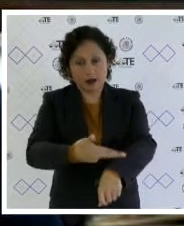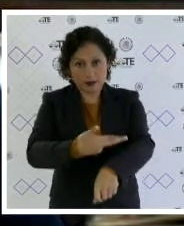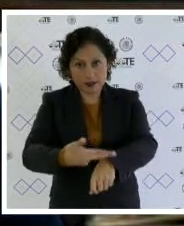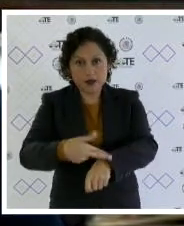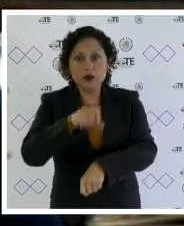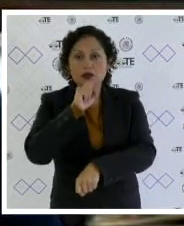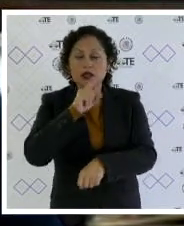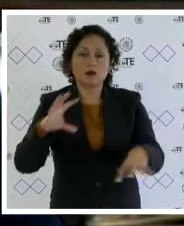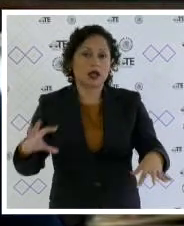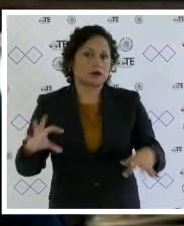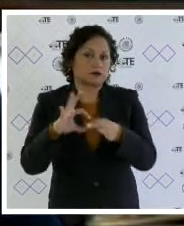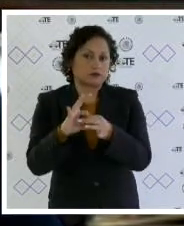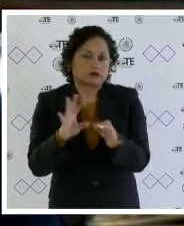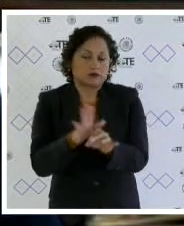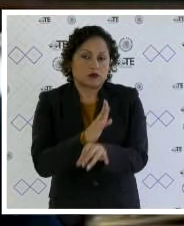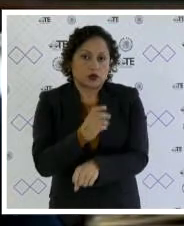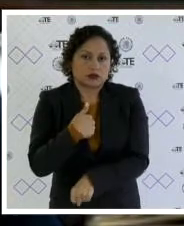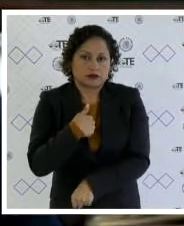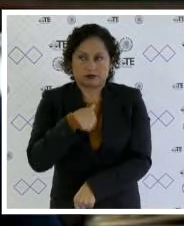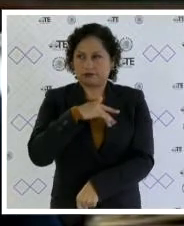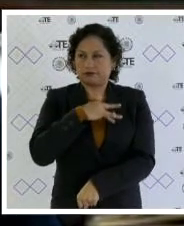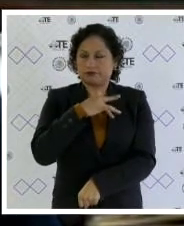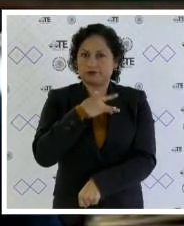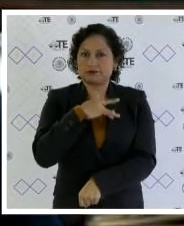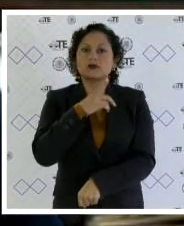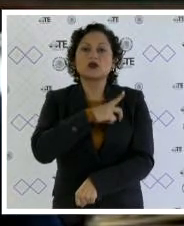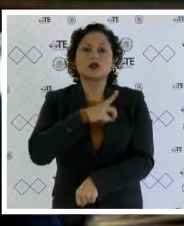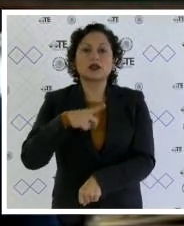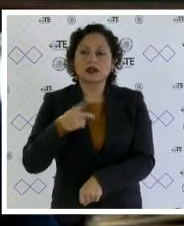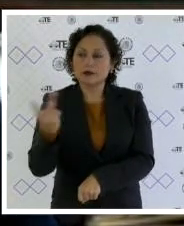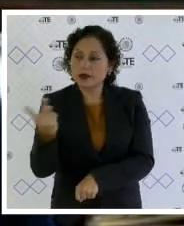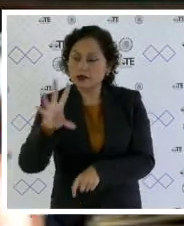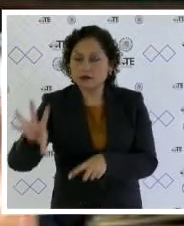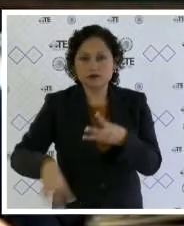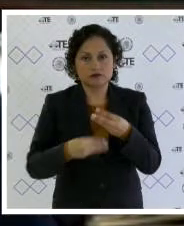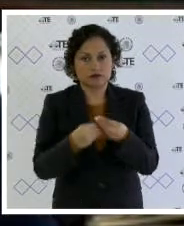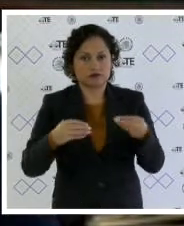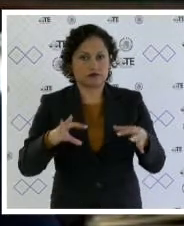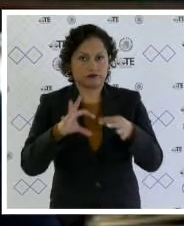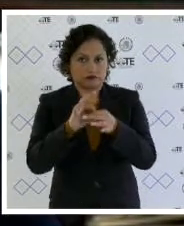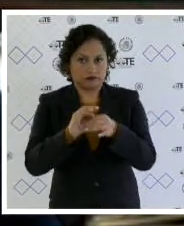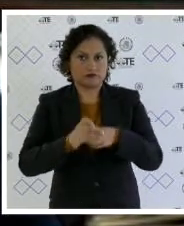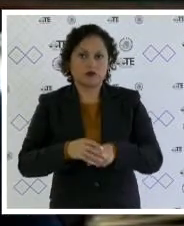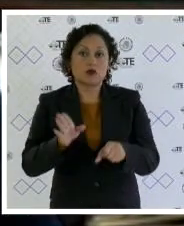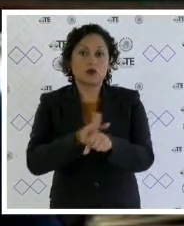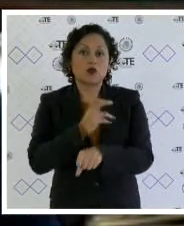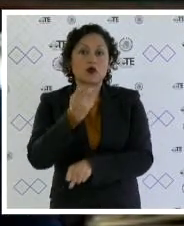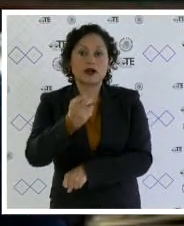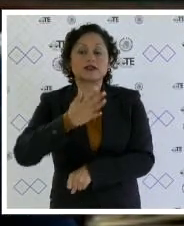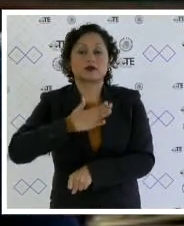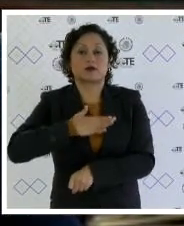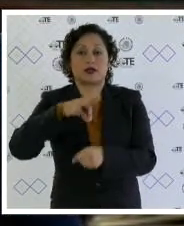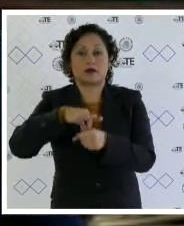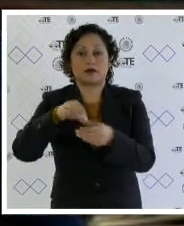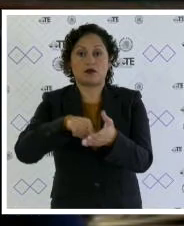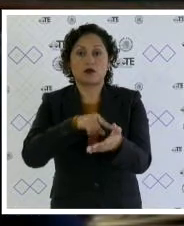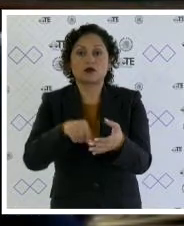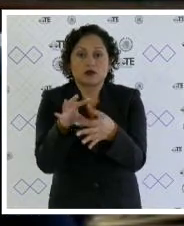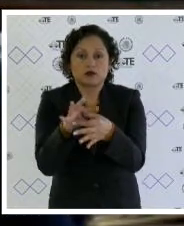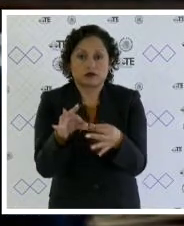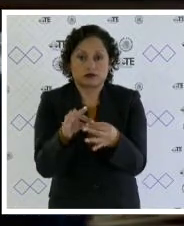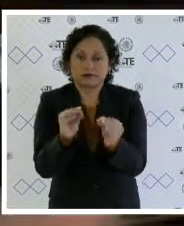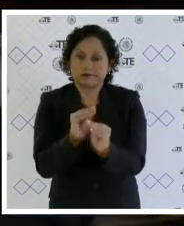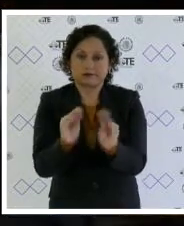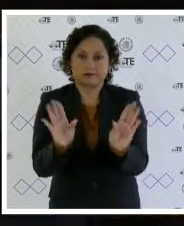considero que debían haberse acumulado ambos asuntos por este motivo emitiré el voto aclaratorio muchas gracias